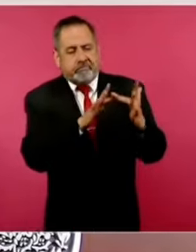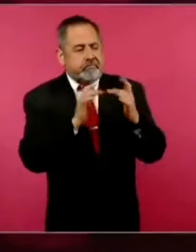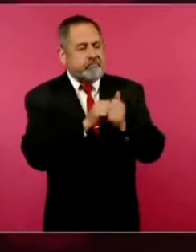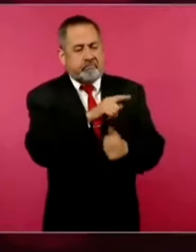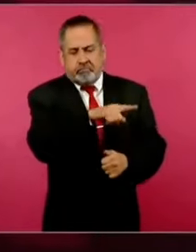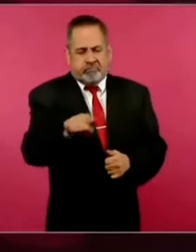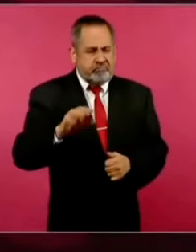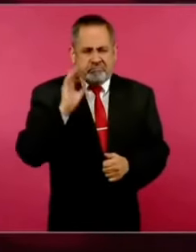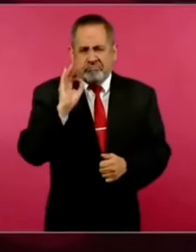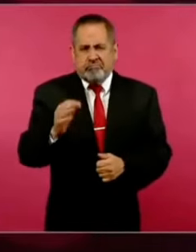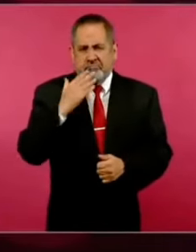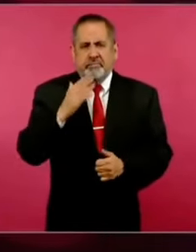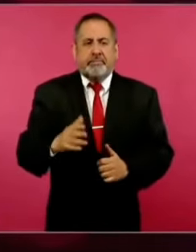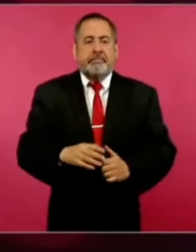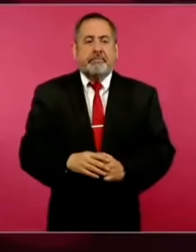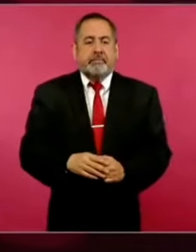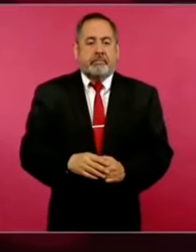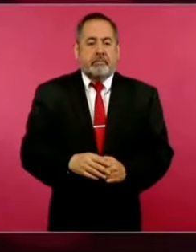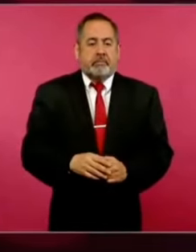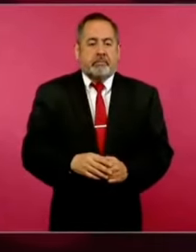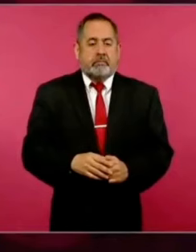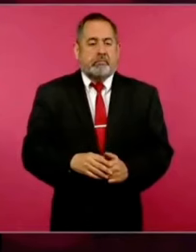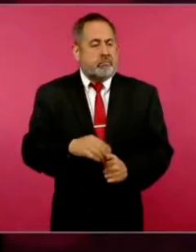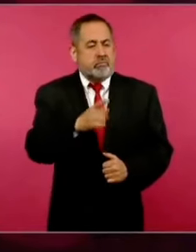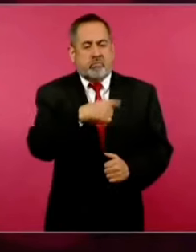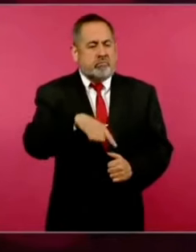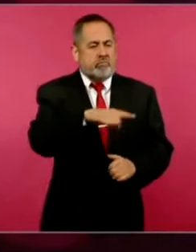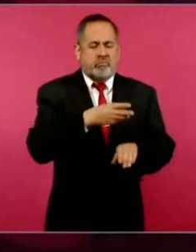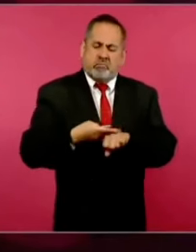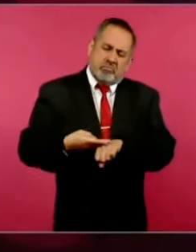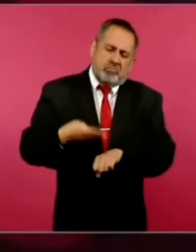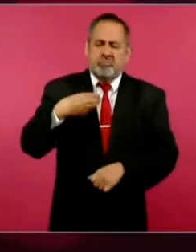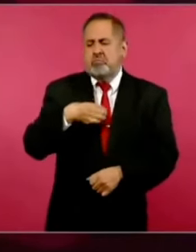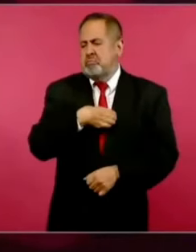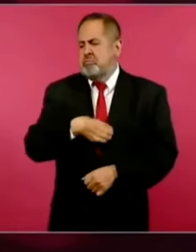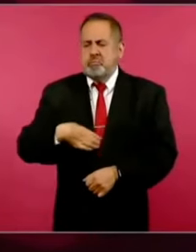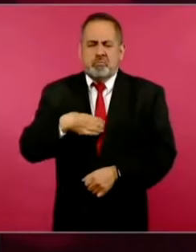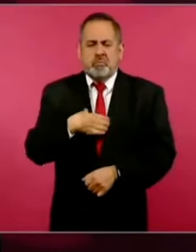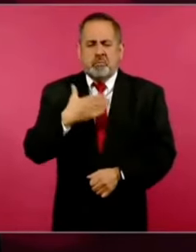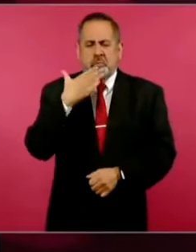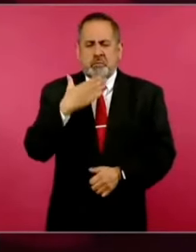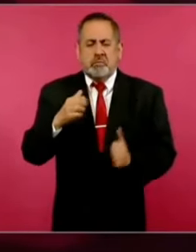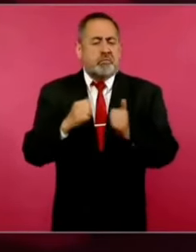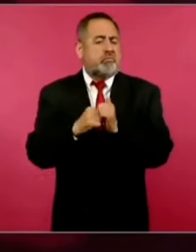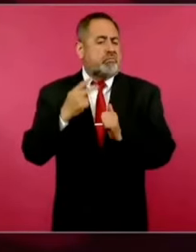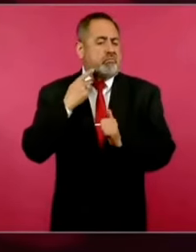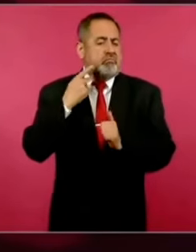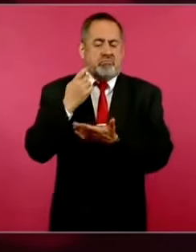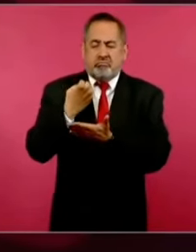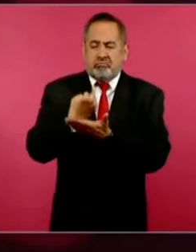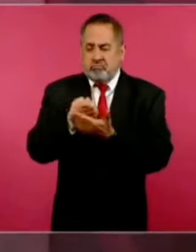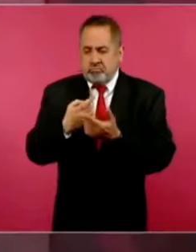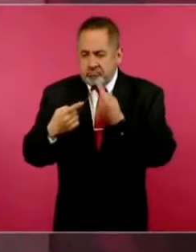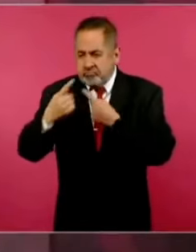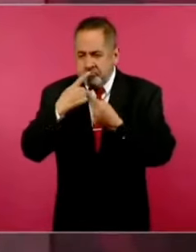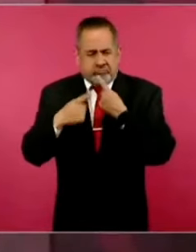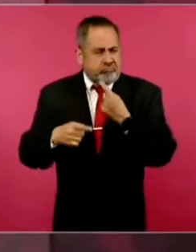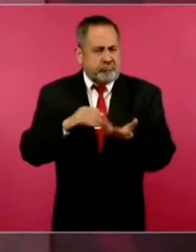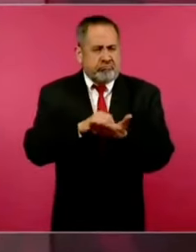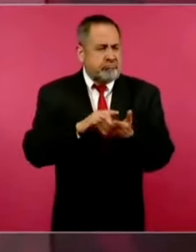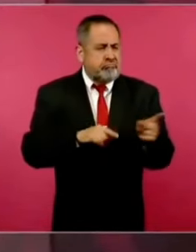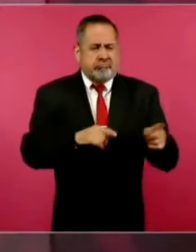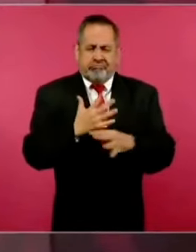ellos, de que están muy contentos con la política económica que se está aplicando.